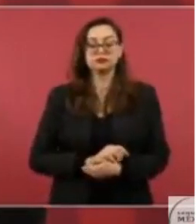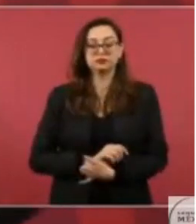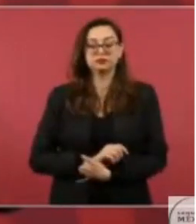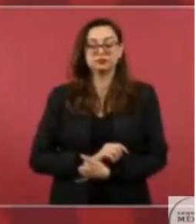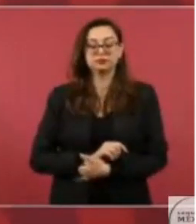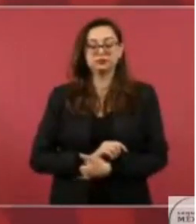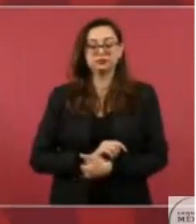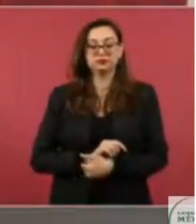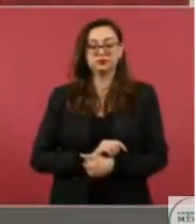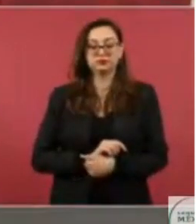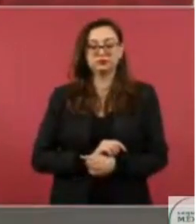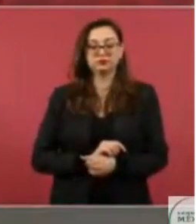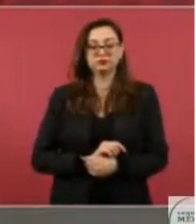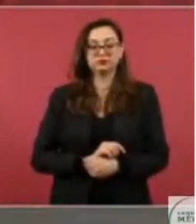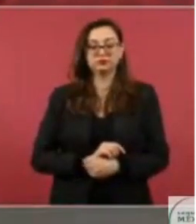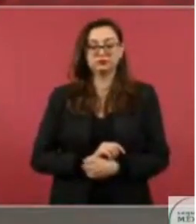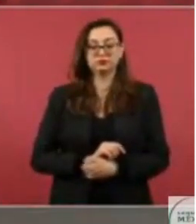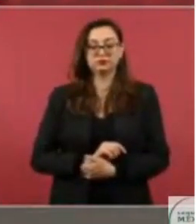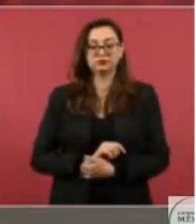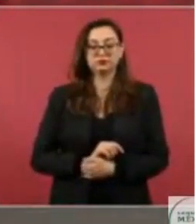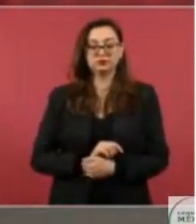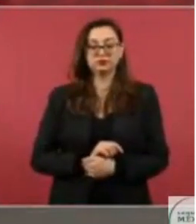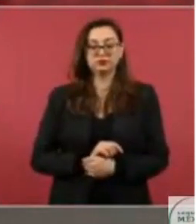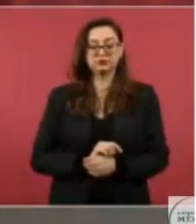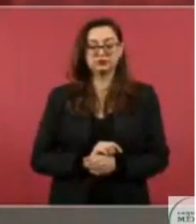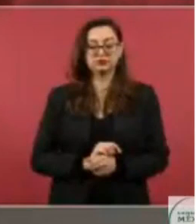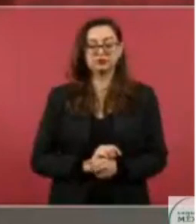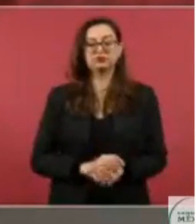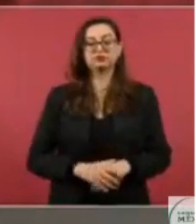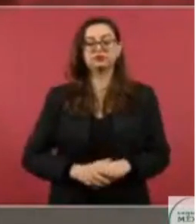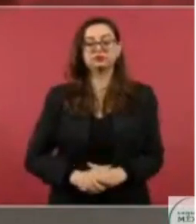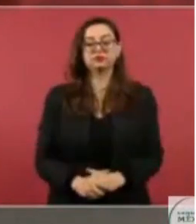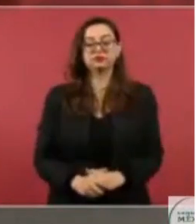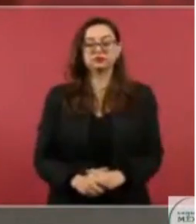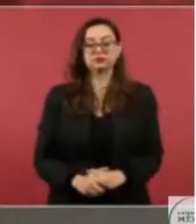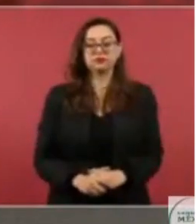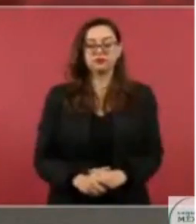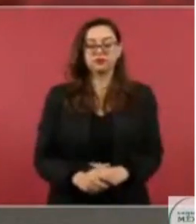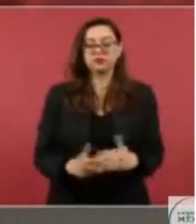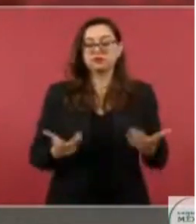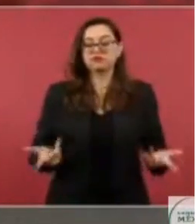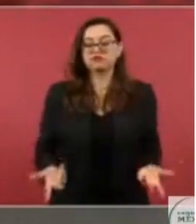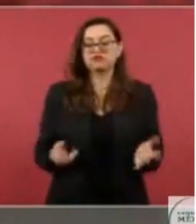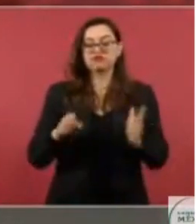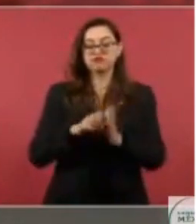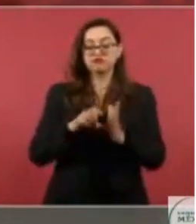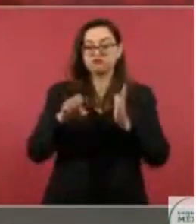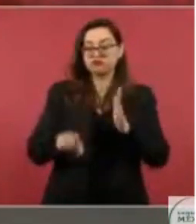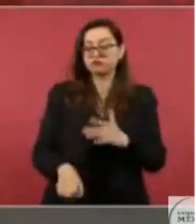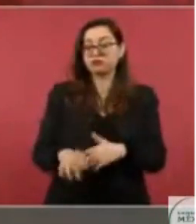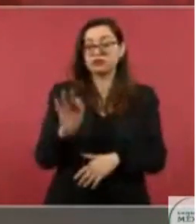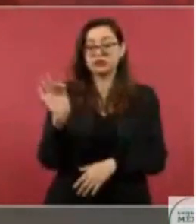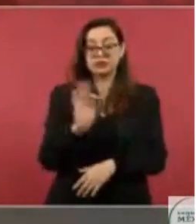Por ejemplo, el que sea un grupo de la delincuencia,